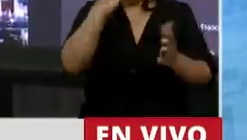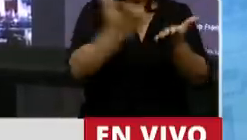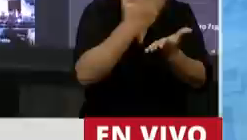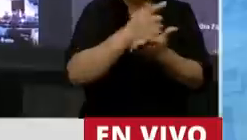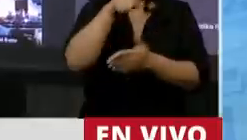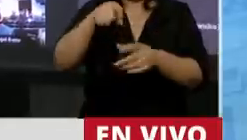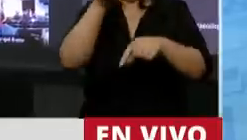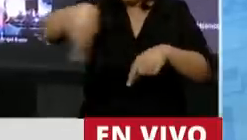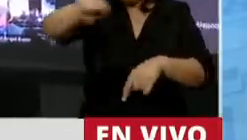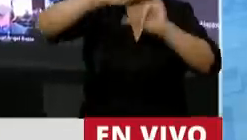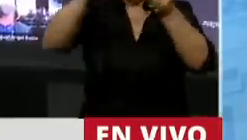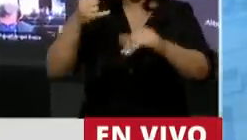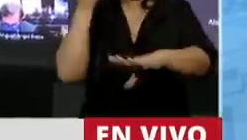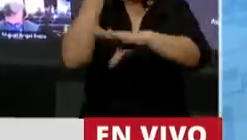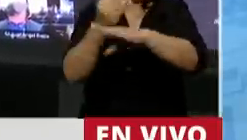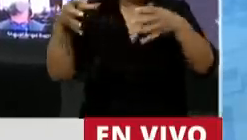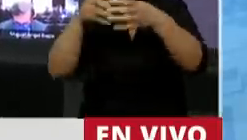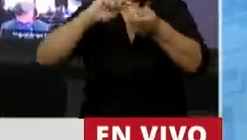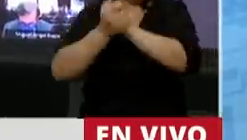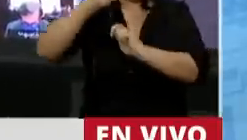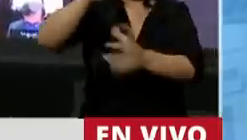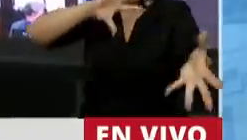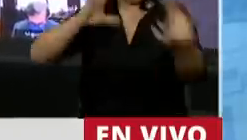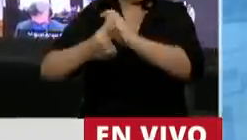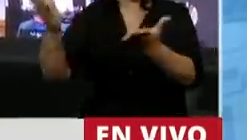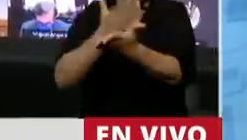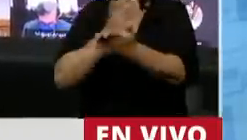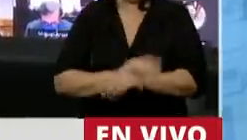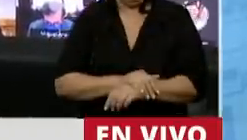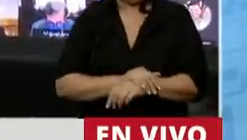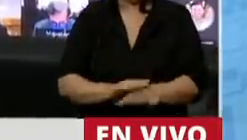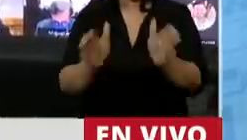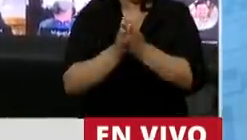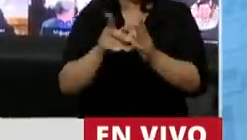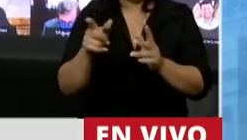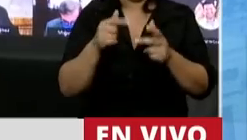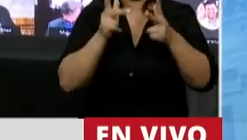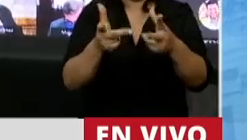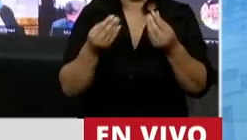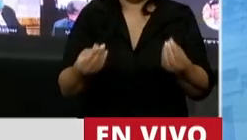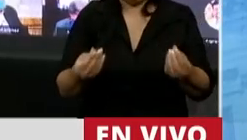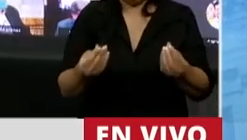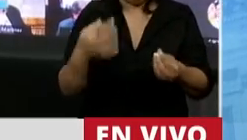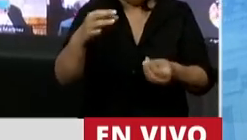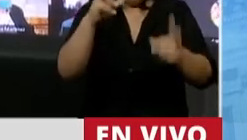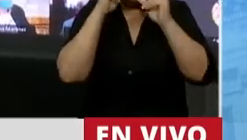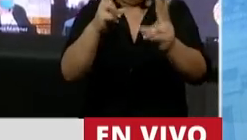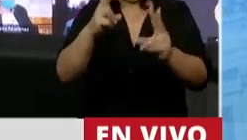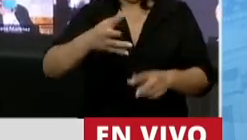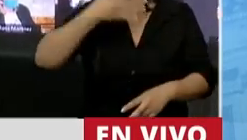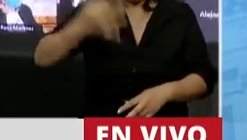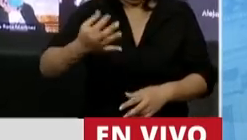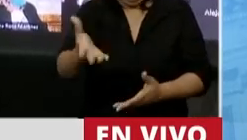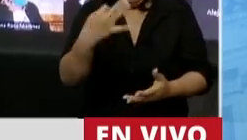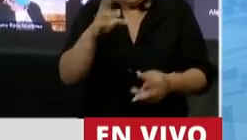destruyeron ustedes durante el gobierno de Cambiemos. Entonces tengan un poco, ¿cómo le podría decir? De respeto por la realidad.